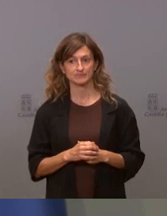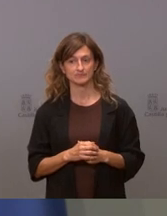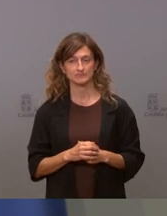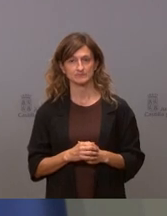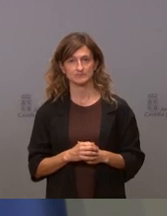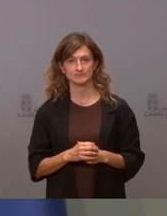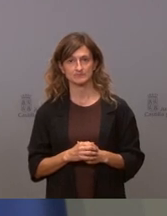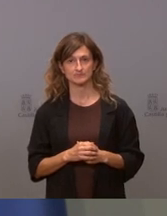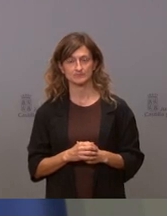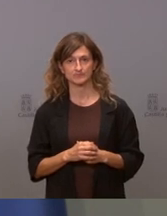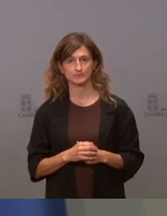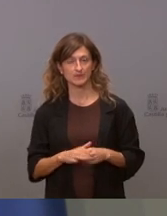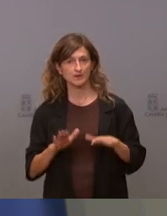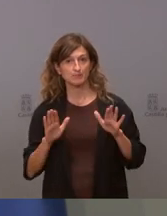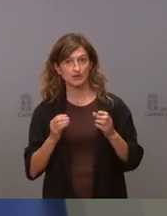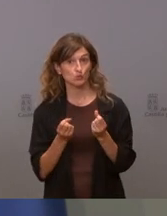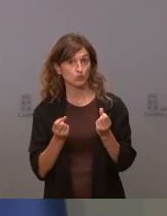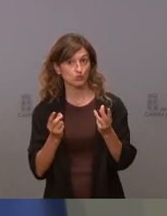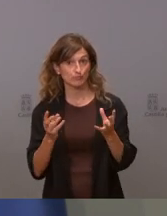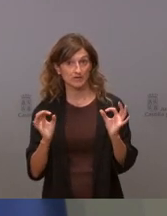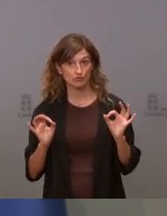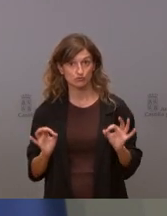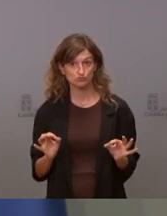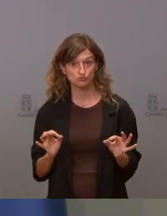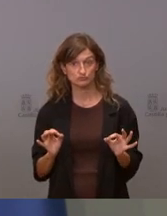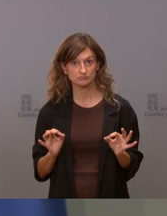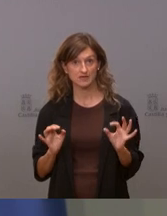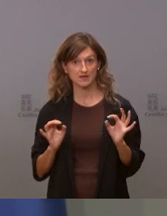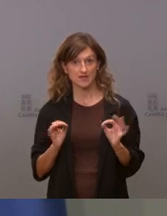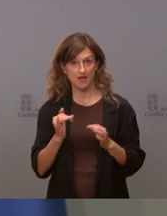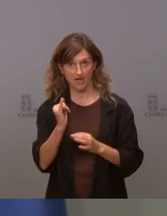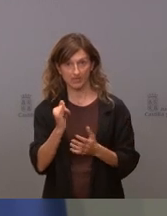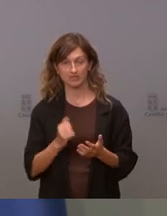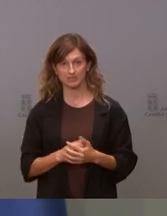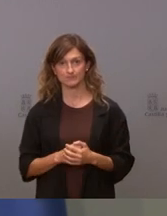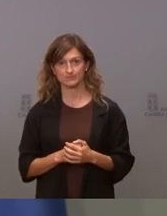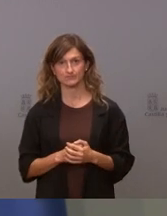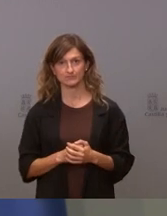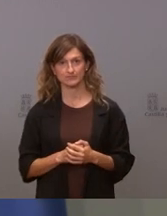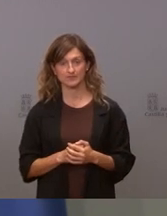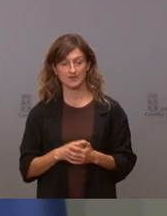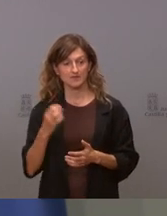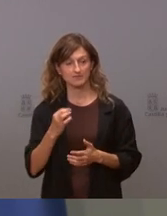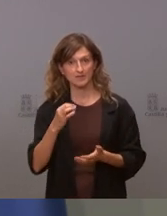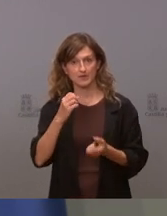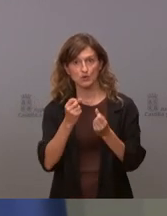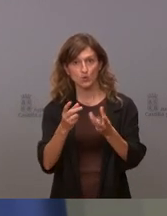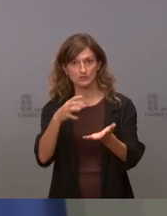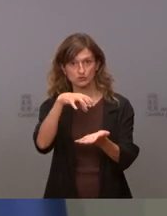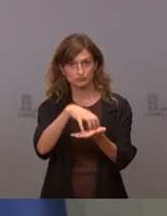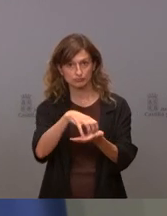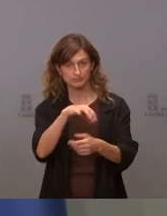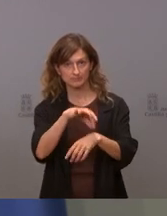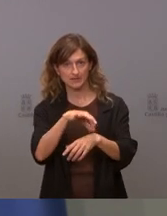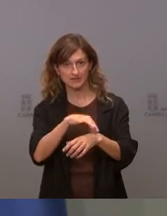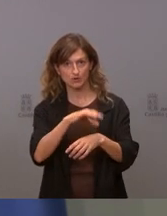preciso pero los números los números claro que los tenemos tenemos el número de consultorios el número de consultorios de menos